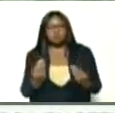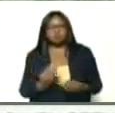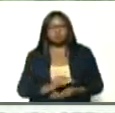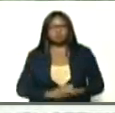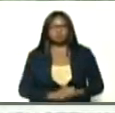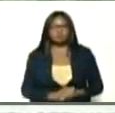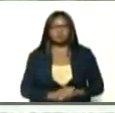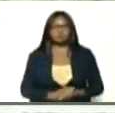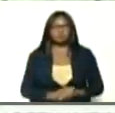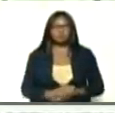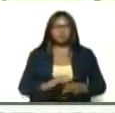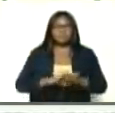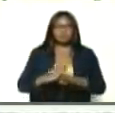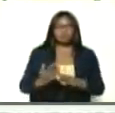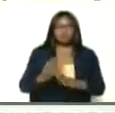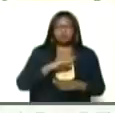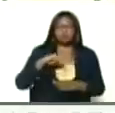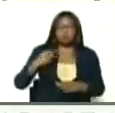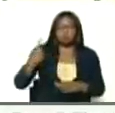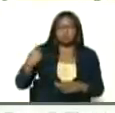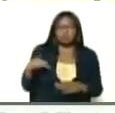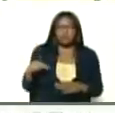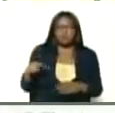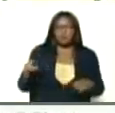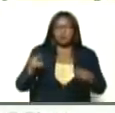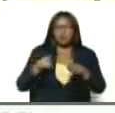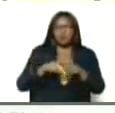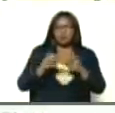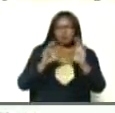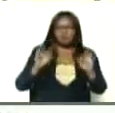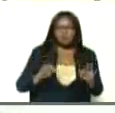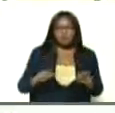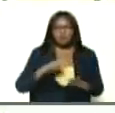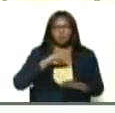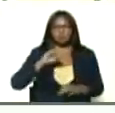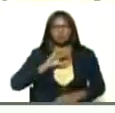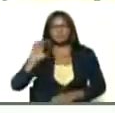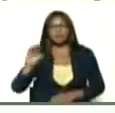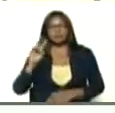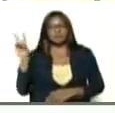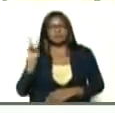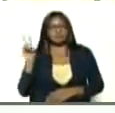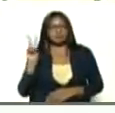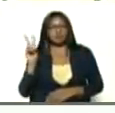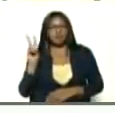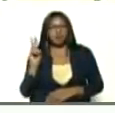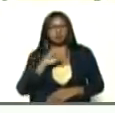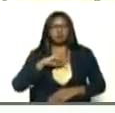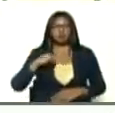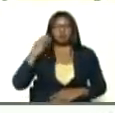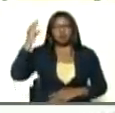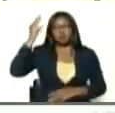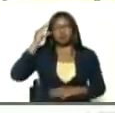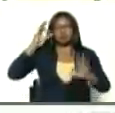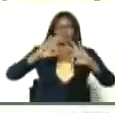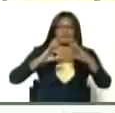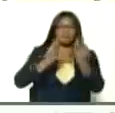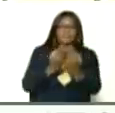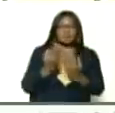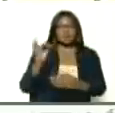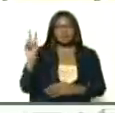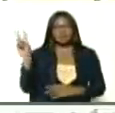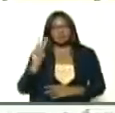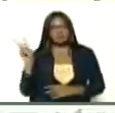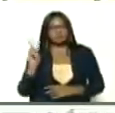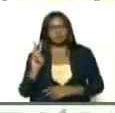contábamos y contamos en nuestra patria Venezuela, con la conciencia de la familia venezolana,